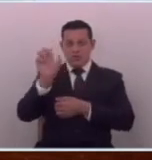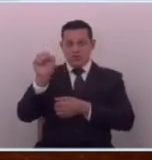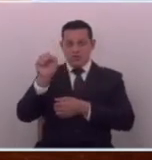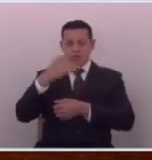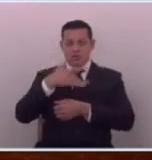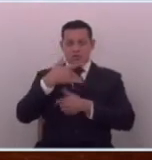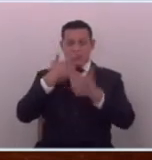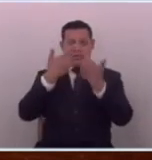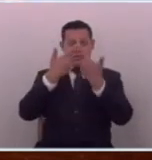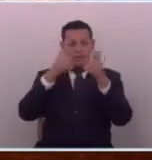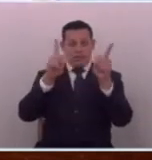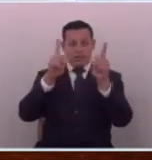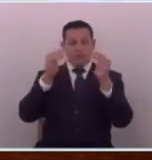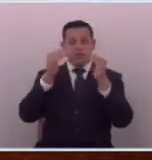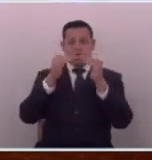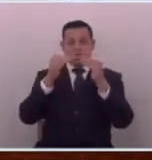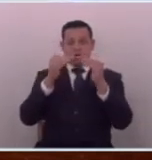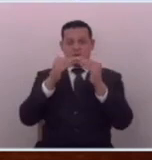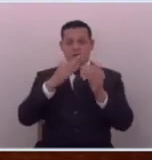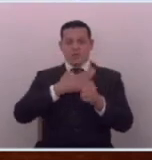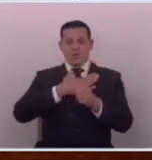la libertad tal que tengan incluso